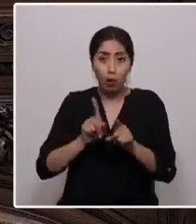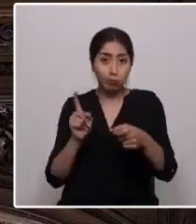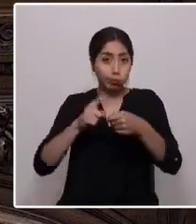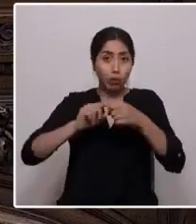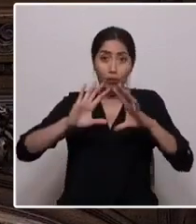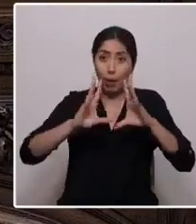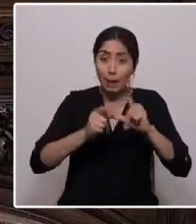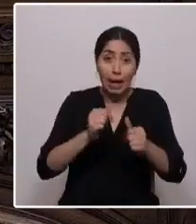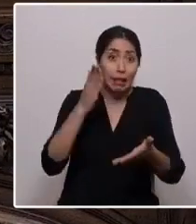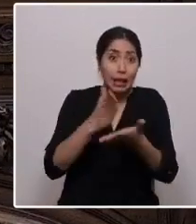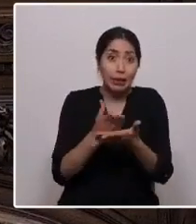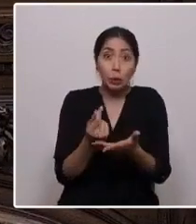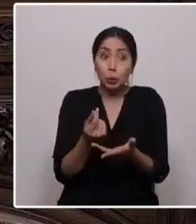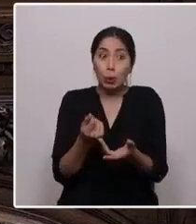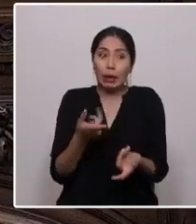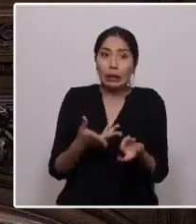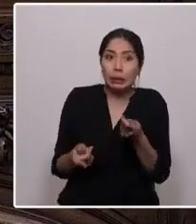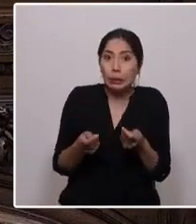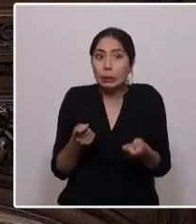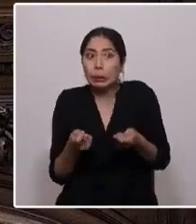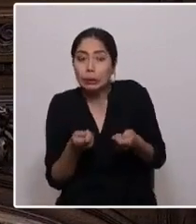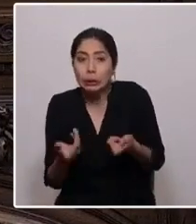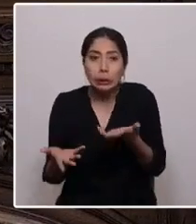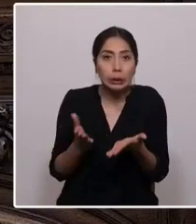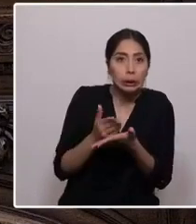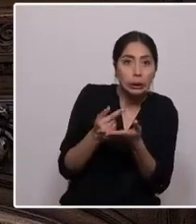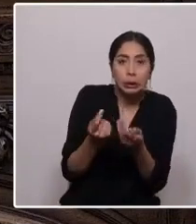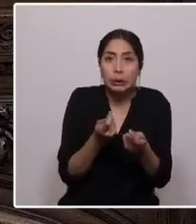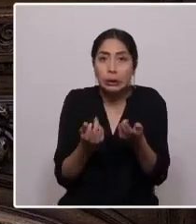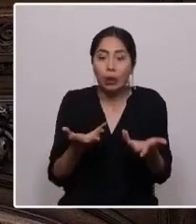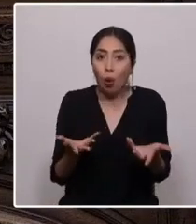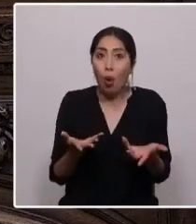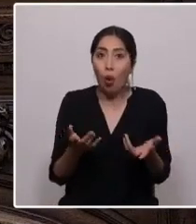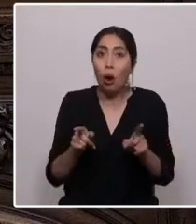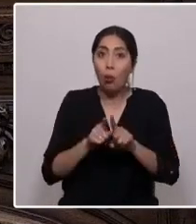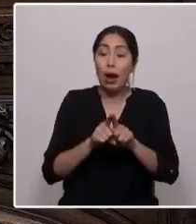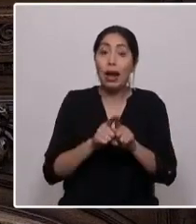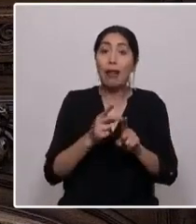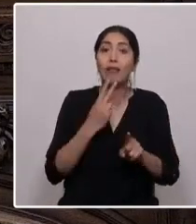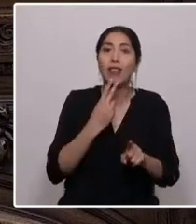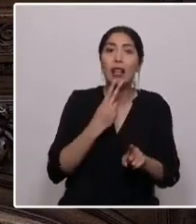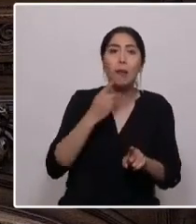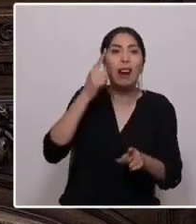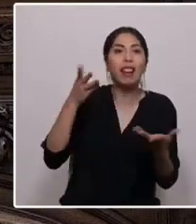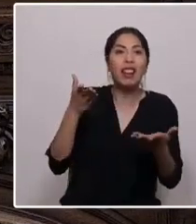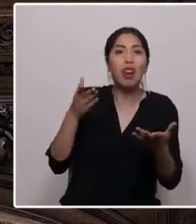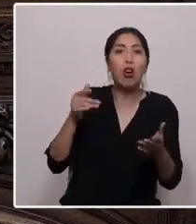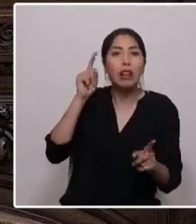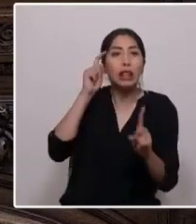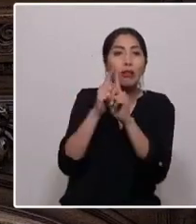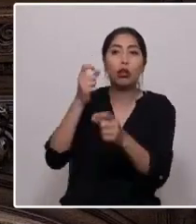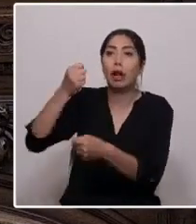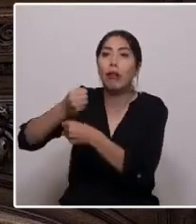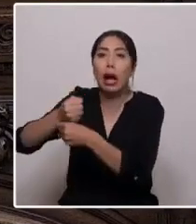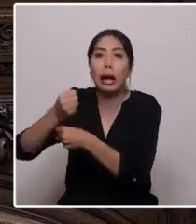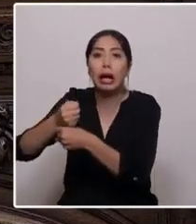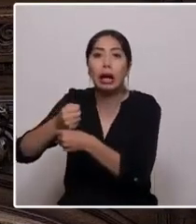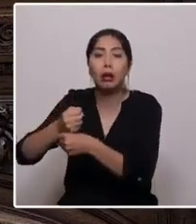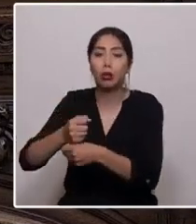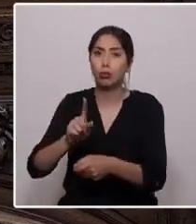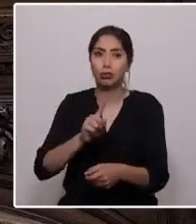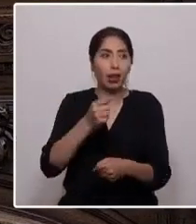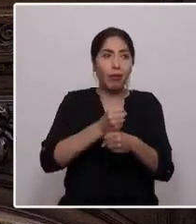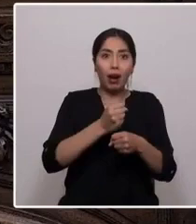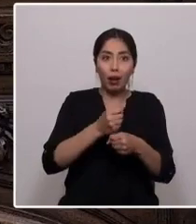vivir haciendo malabares para llegar a fin de mes, cumpliendo la frase de vivir para trabajar en vez de trabajar para vivir. Traigo la rebeldía que